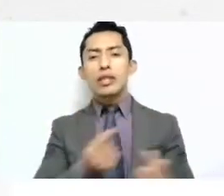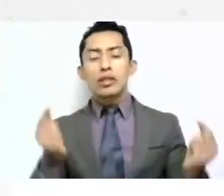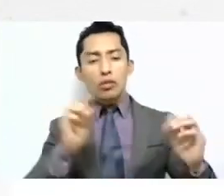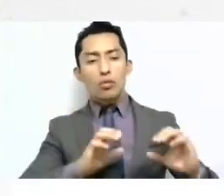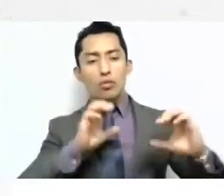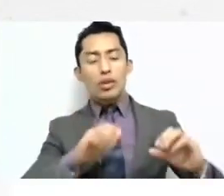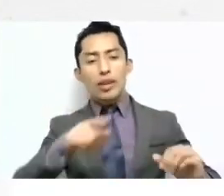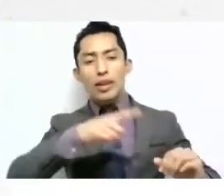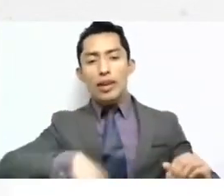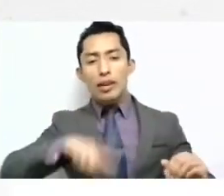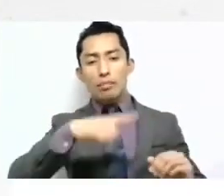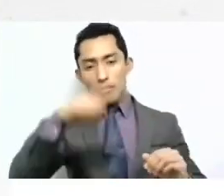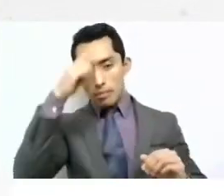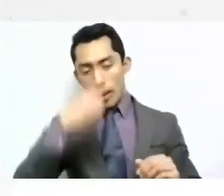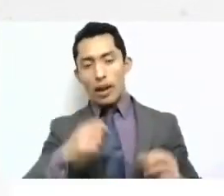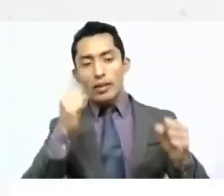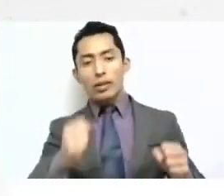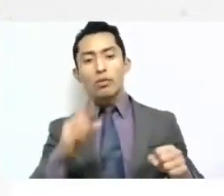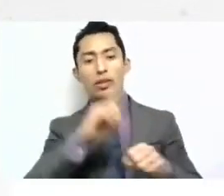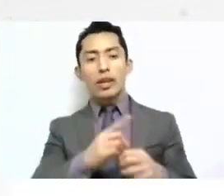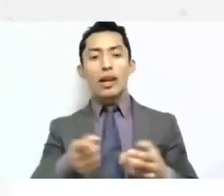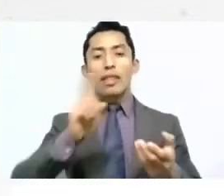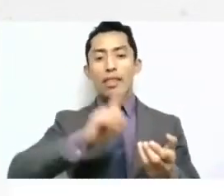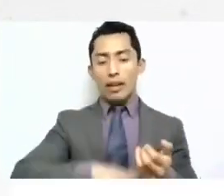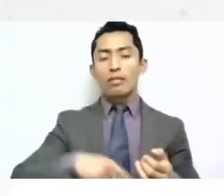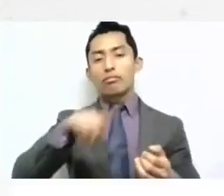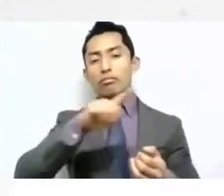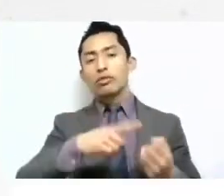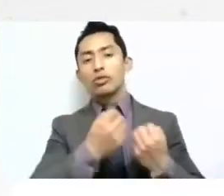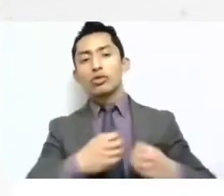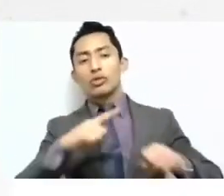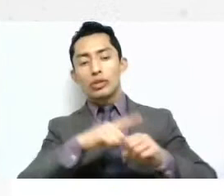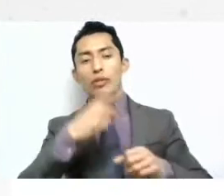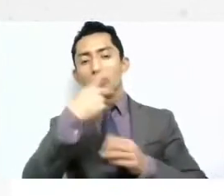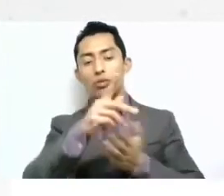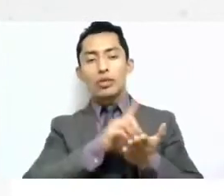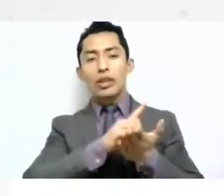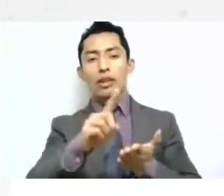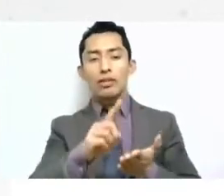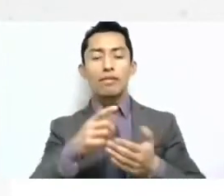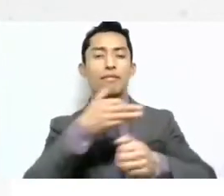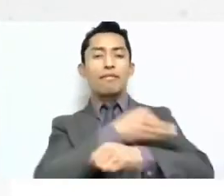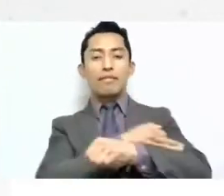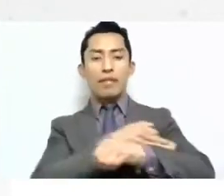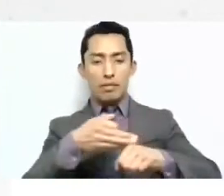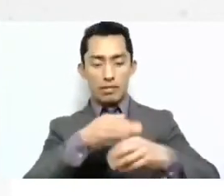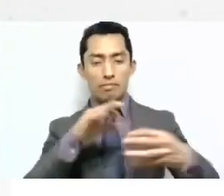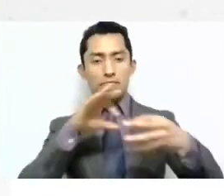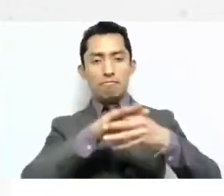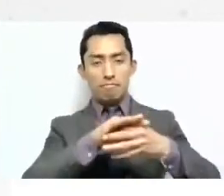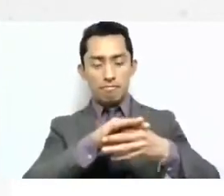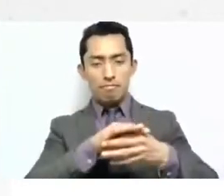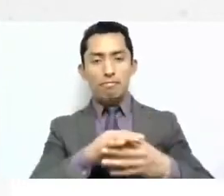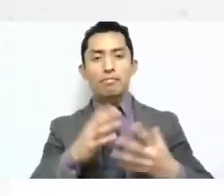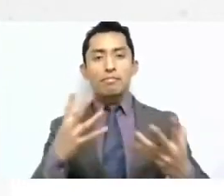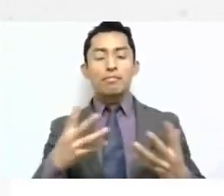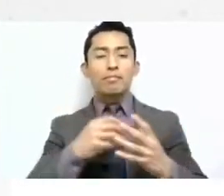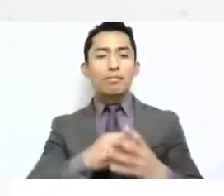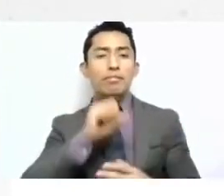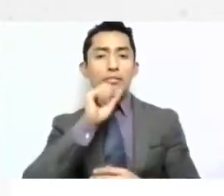de seguridad social dentro de la línea de derecho y familia. Tenemos además una